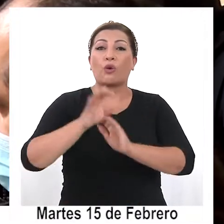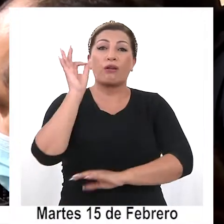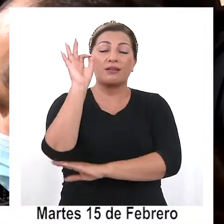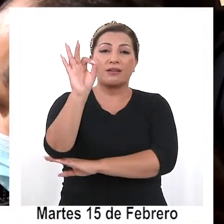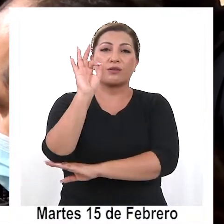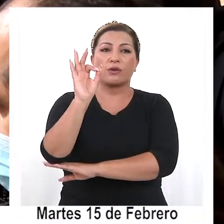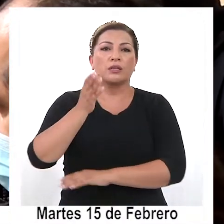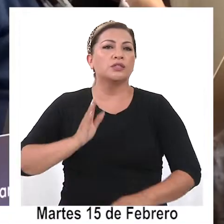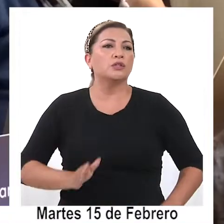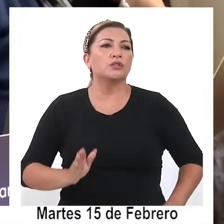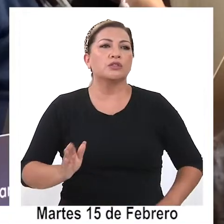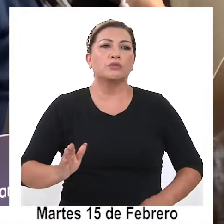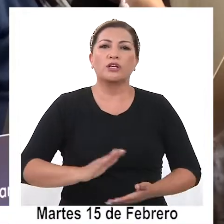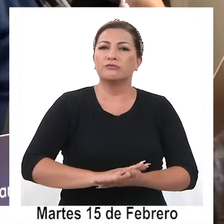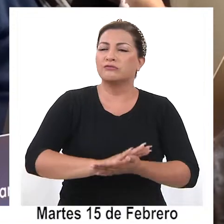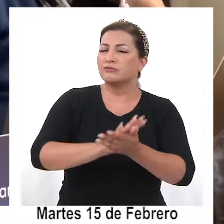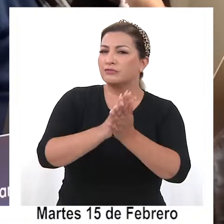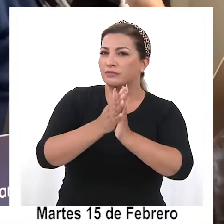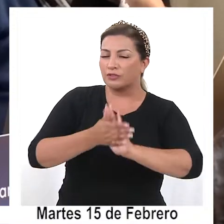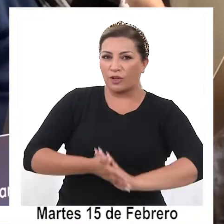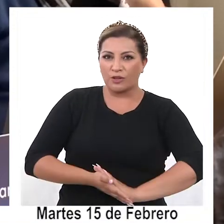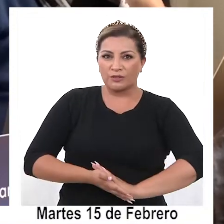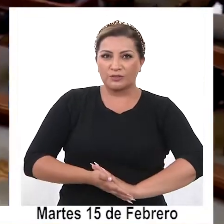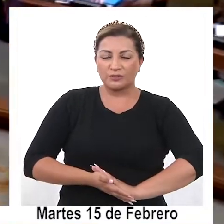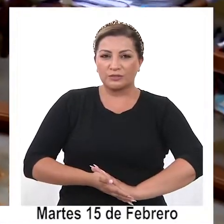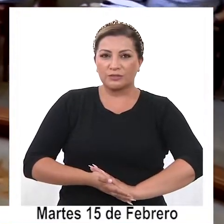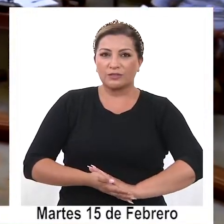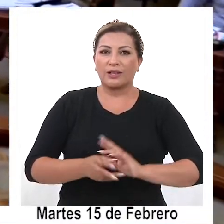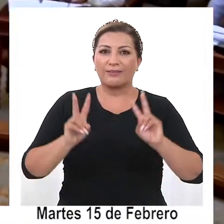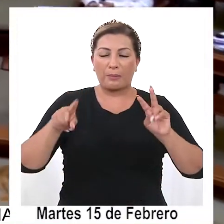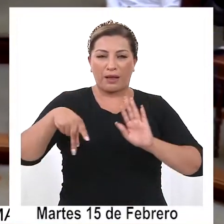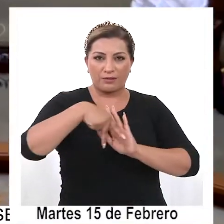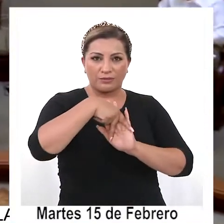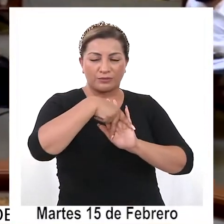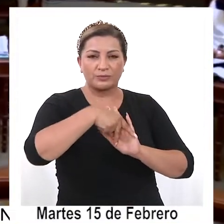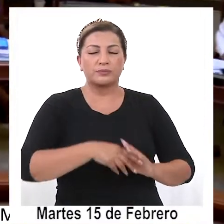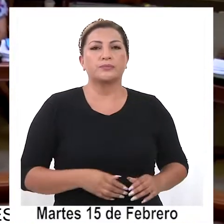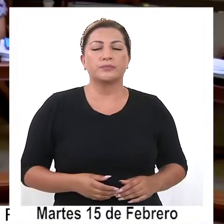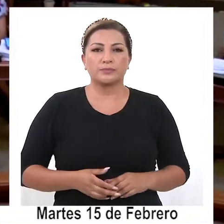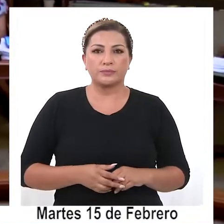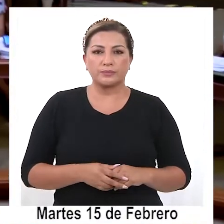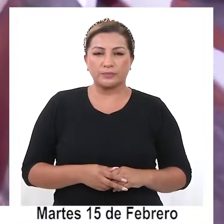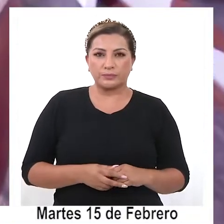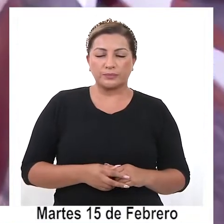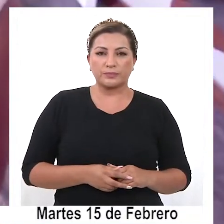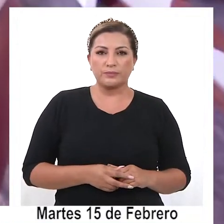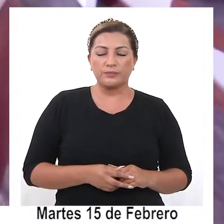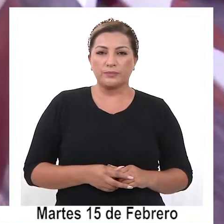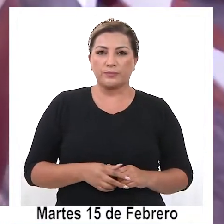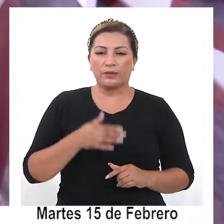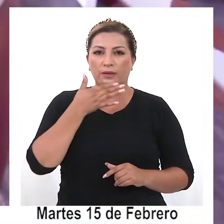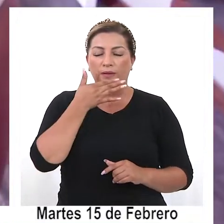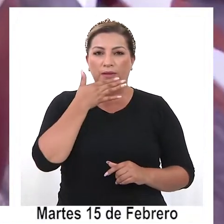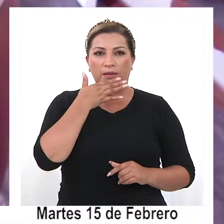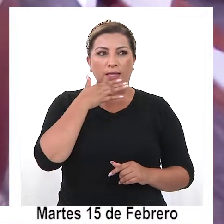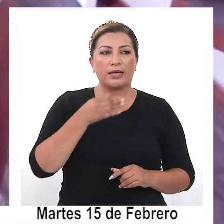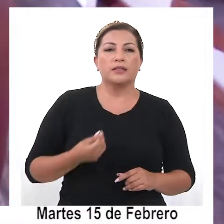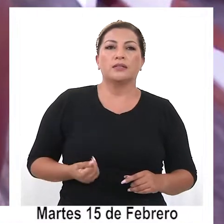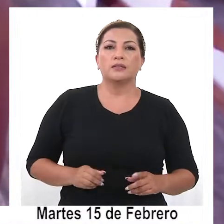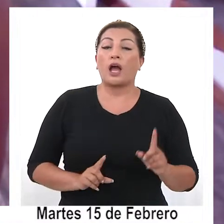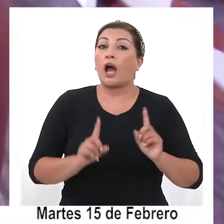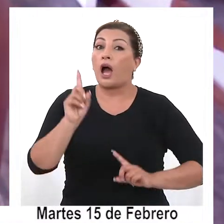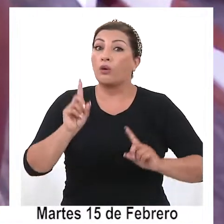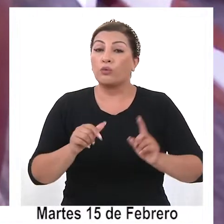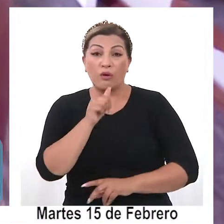seguirán el procedimiento que tienen todas sus normas. Y si la discusión que no se